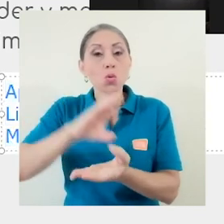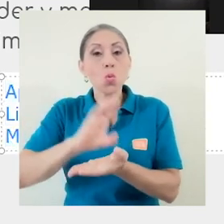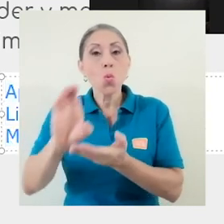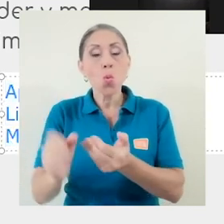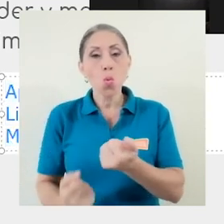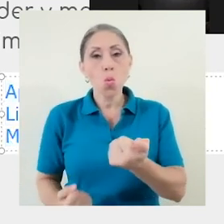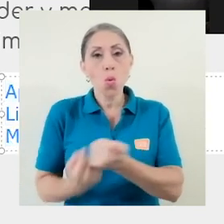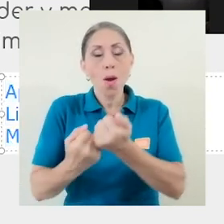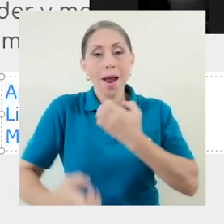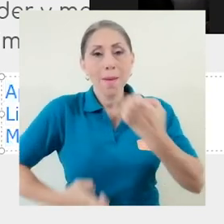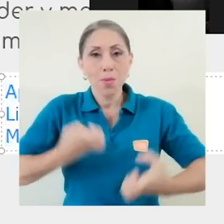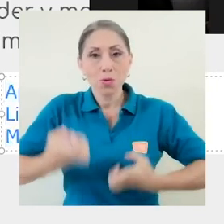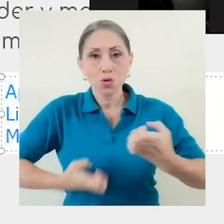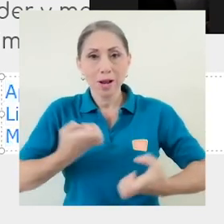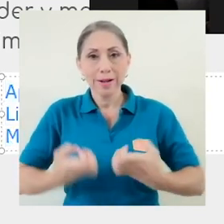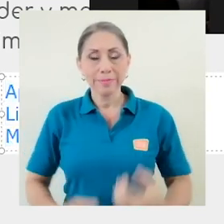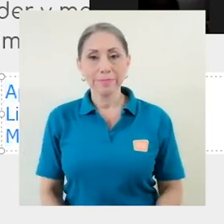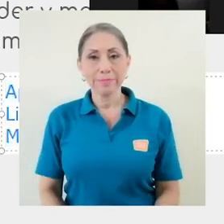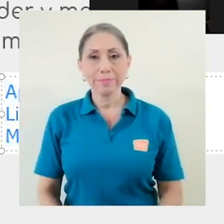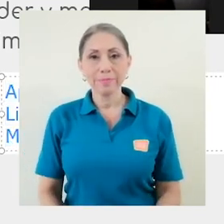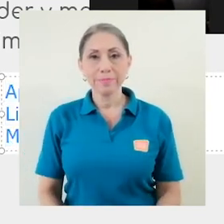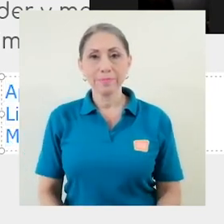cursos de apoyo emocional.